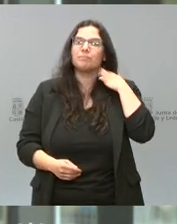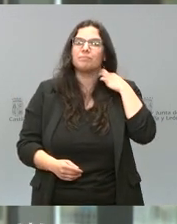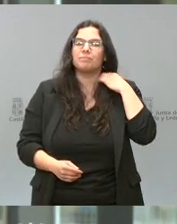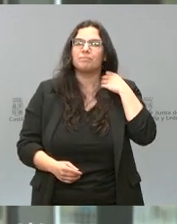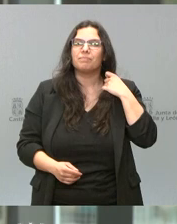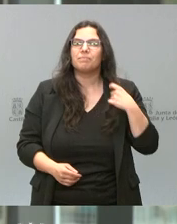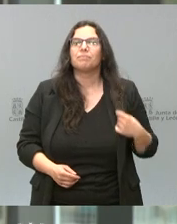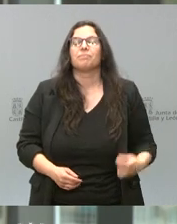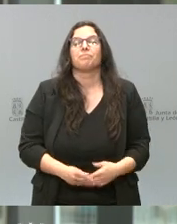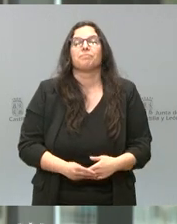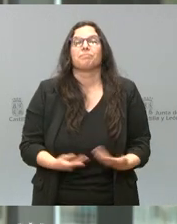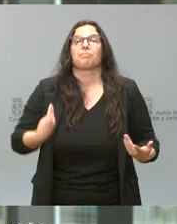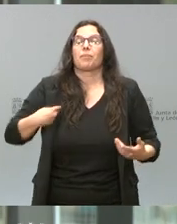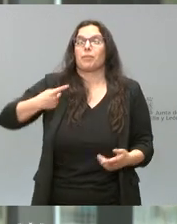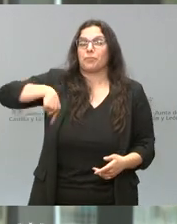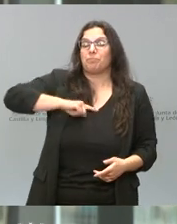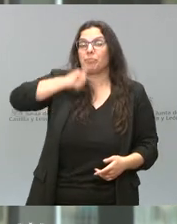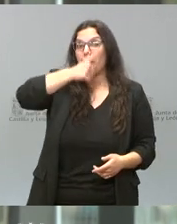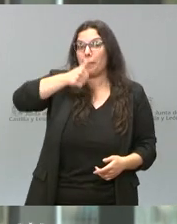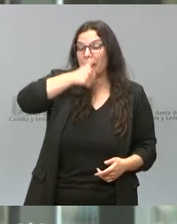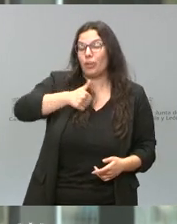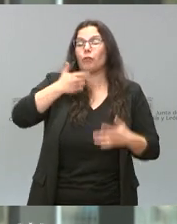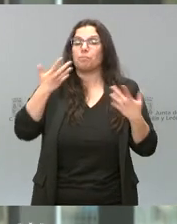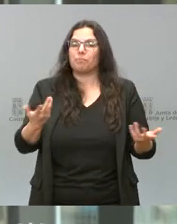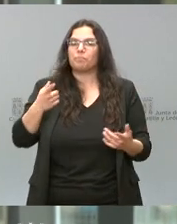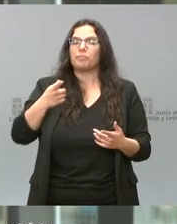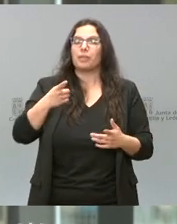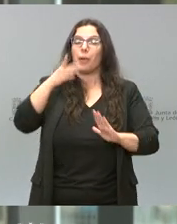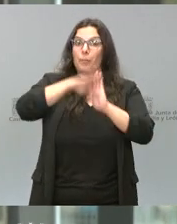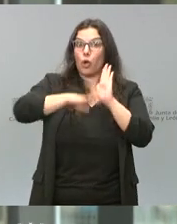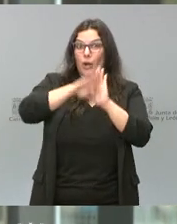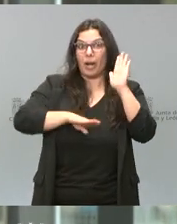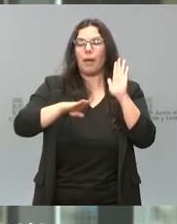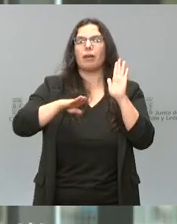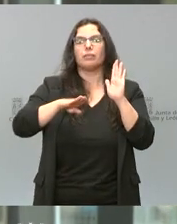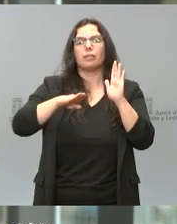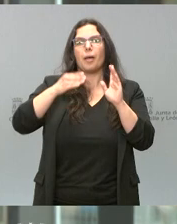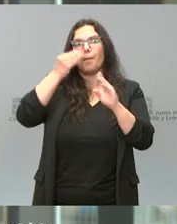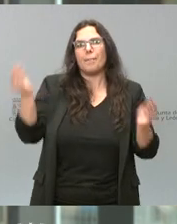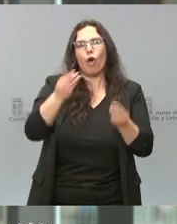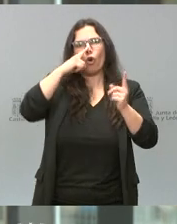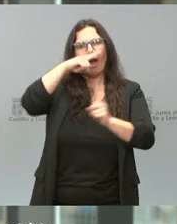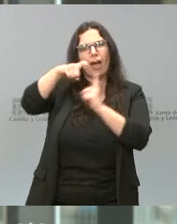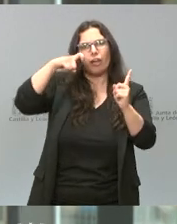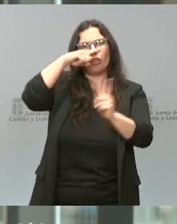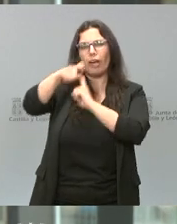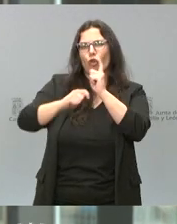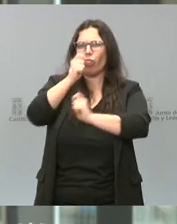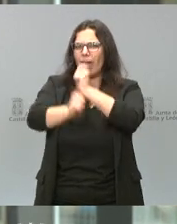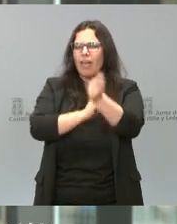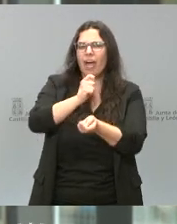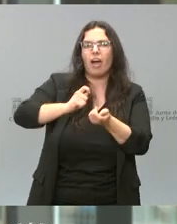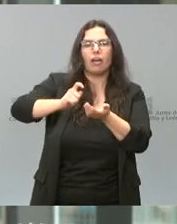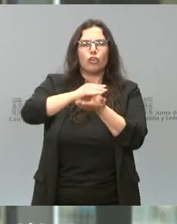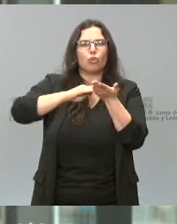Como los buenos vinos, ya que hemos recurrido a este símil, el ICE Financia mejora año tras año, ofreciendo soluciones ad hoc